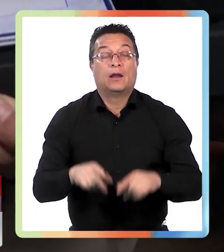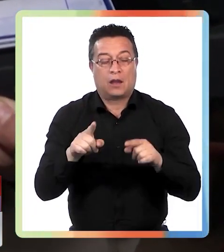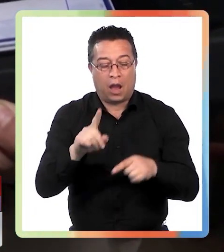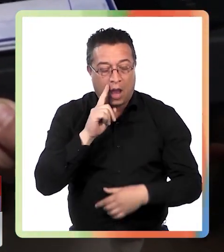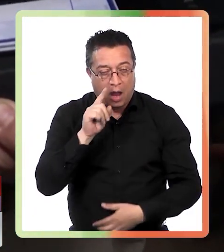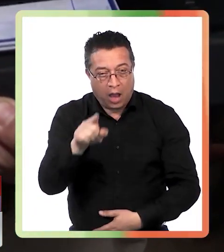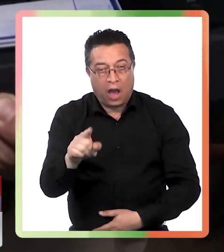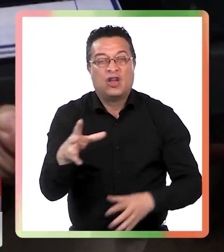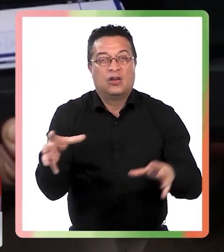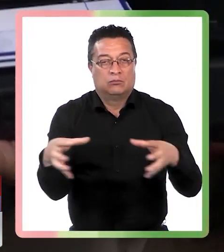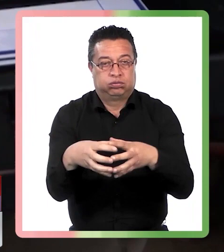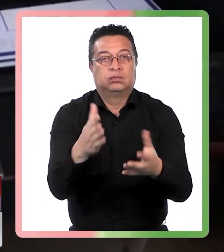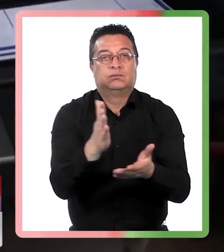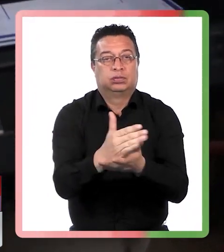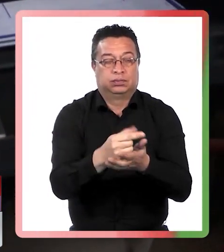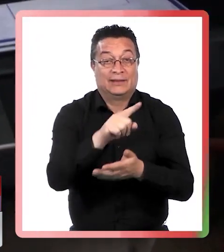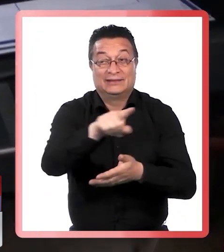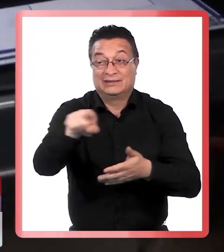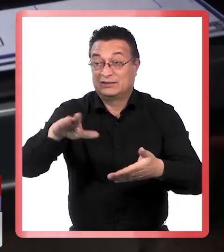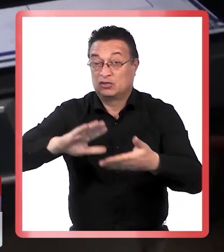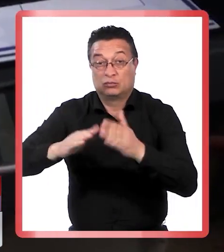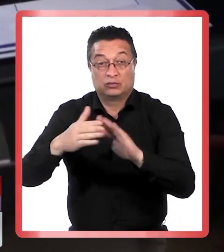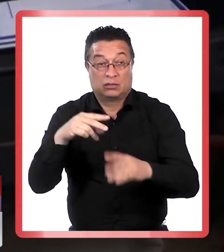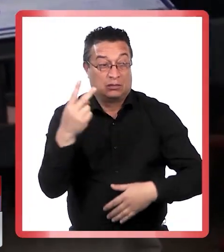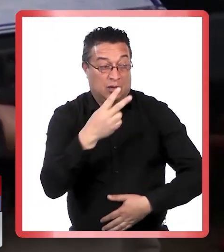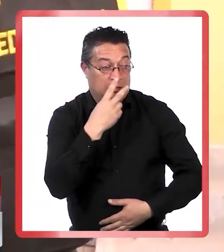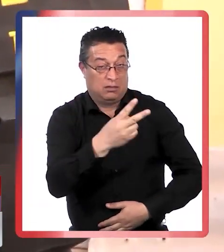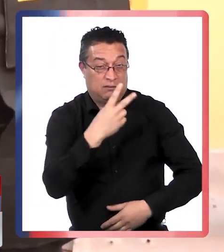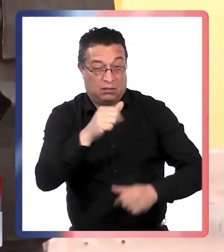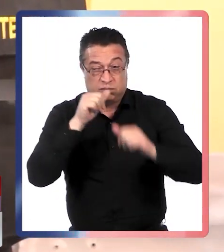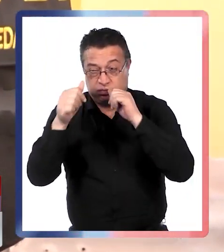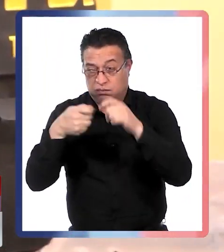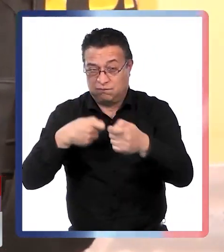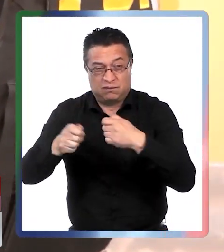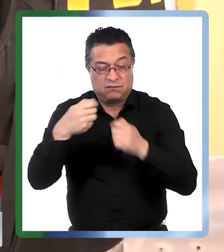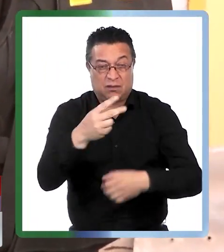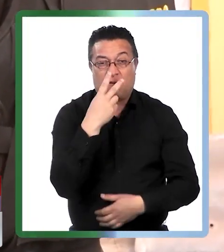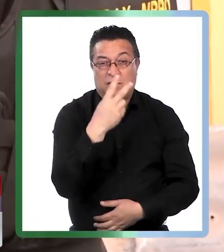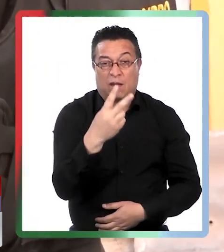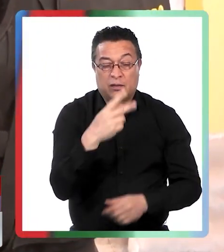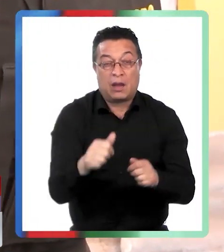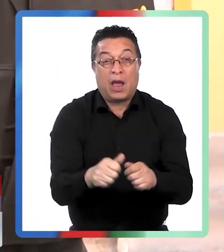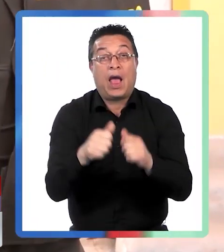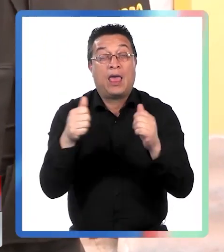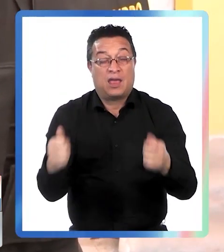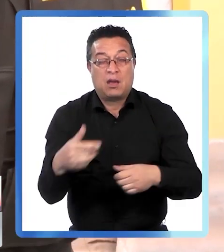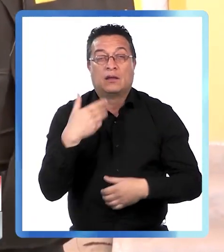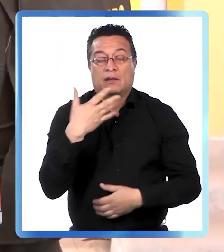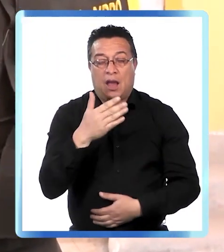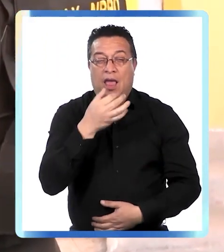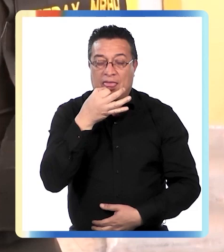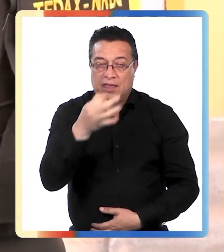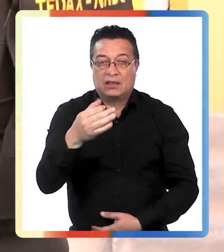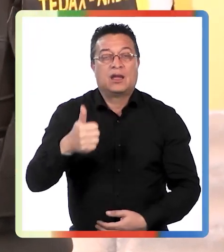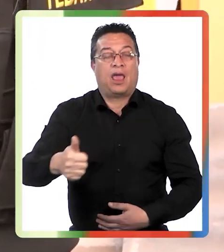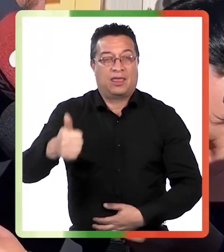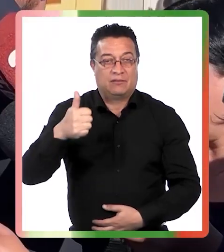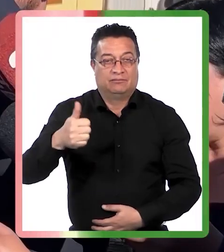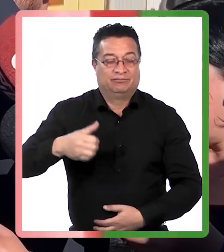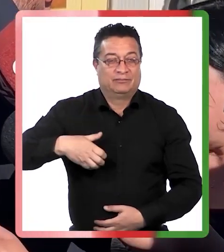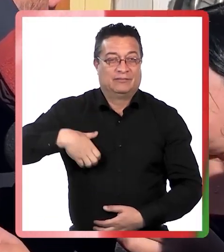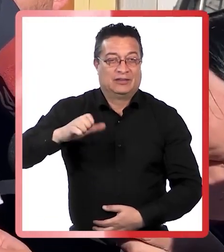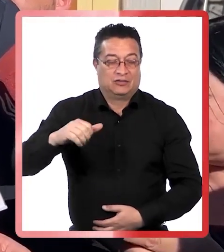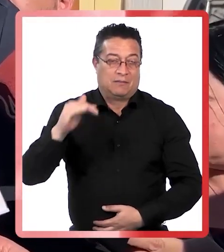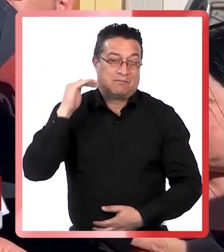banda organizada y esta comunidad no solo veía cómo se traficaba drogas, sino que además, tal como ha dicho el director general de la PDI,